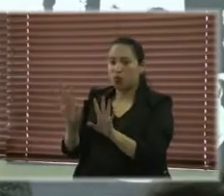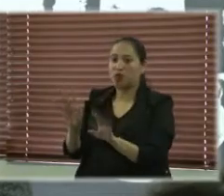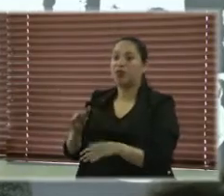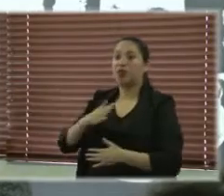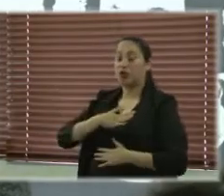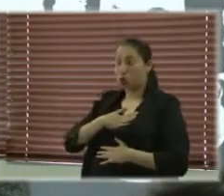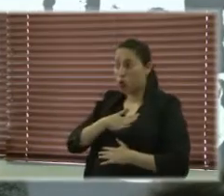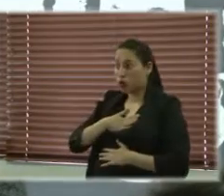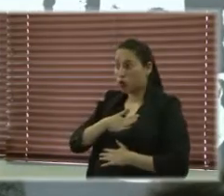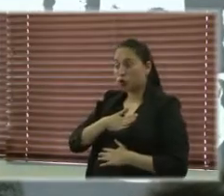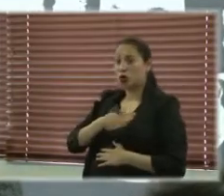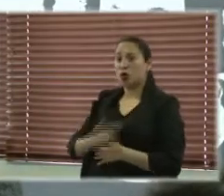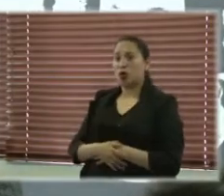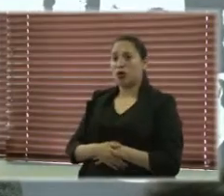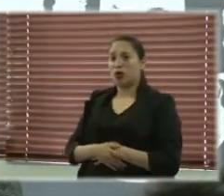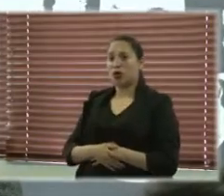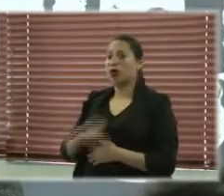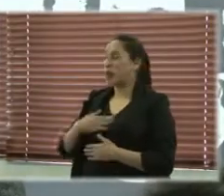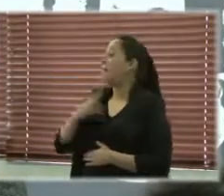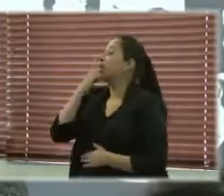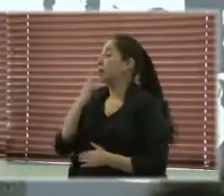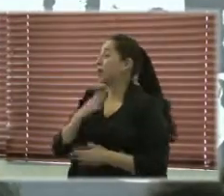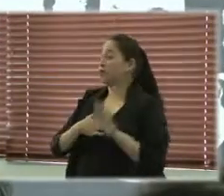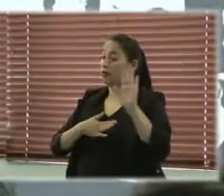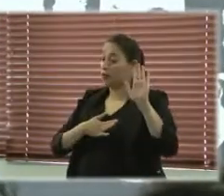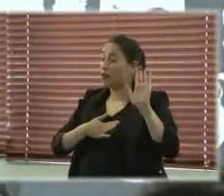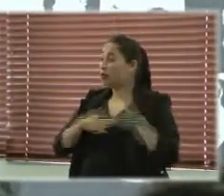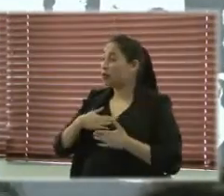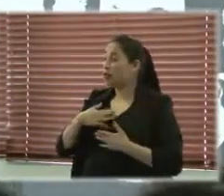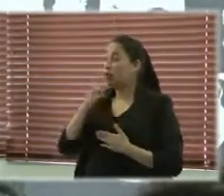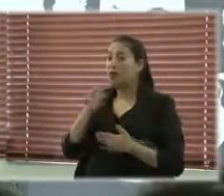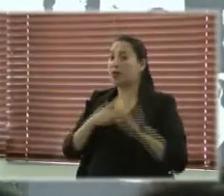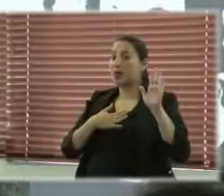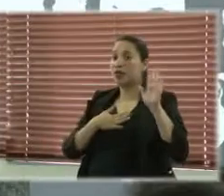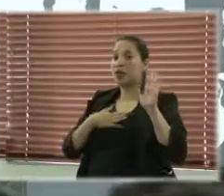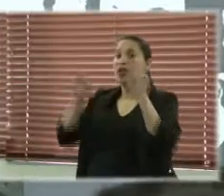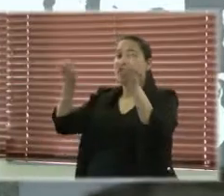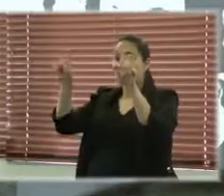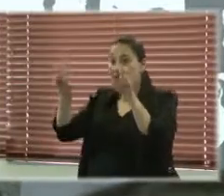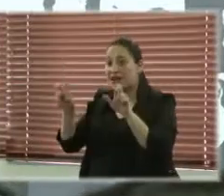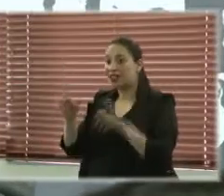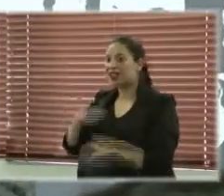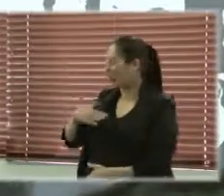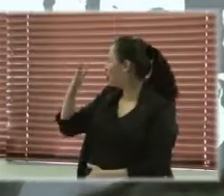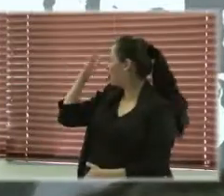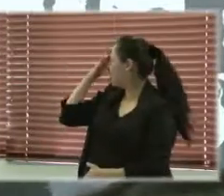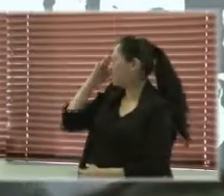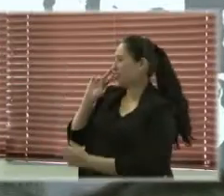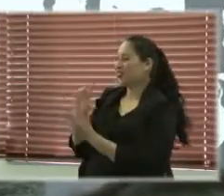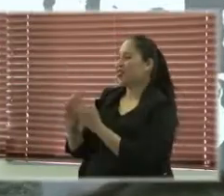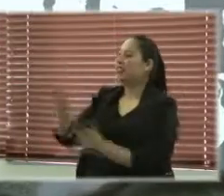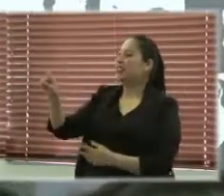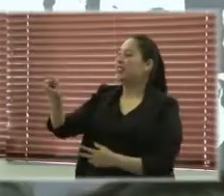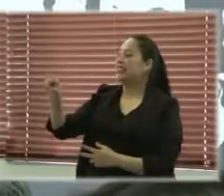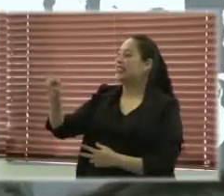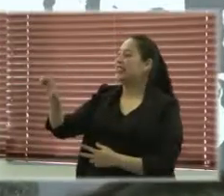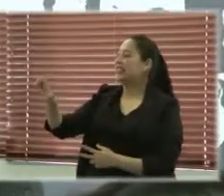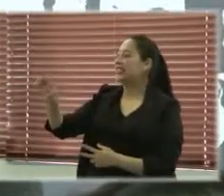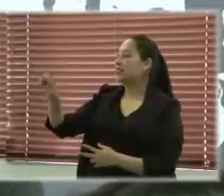Personalmente me encuentro muy comprometida con el tema, Silvia y yo hemos trabajado la mano en algunos espacios.